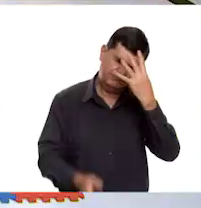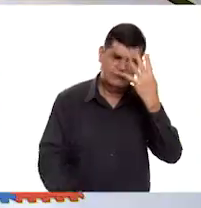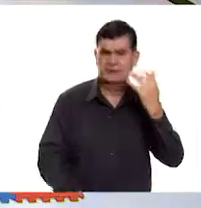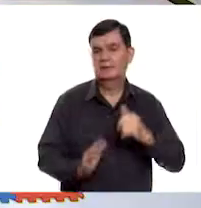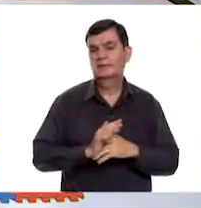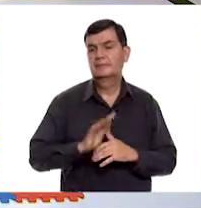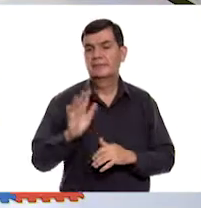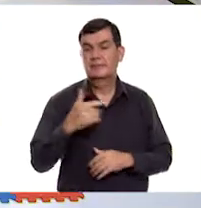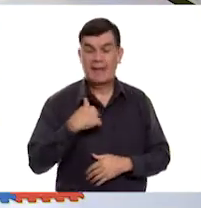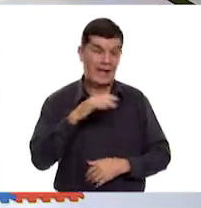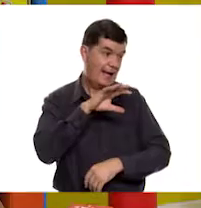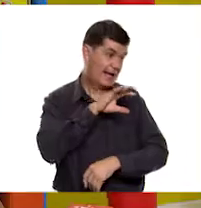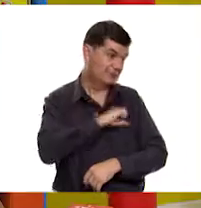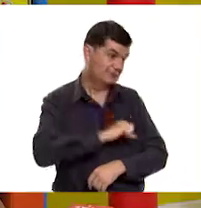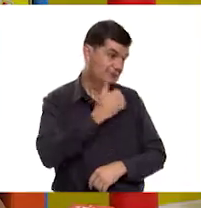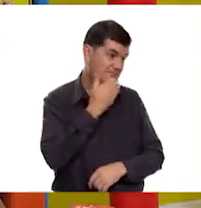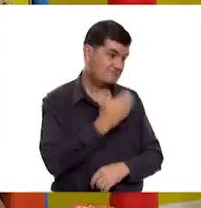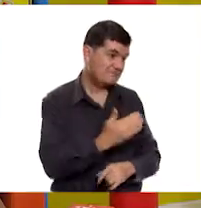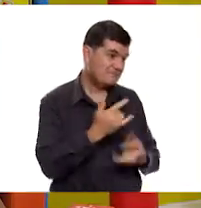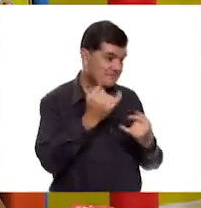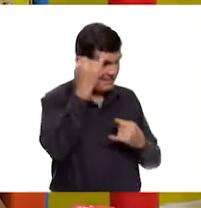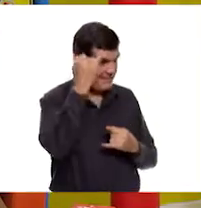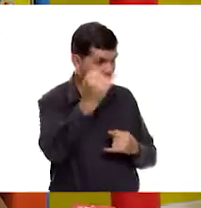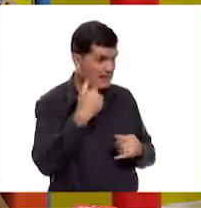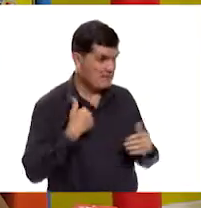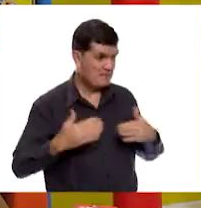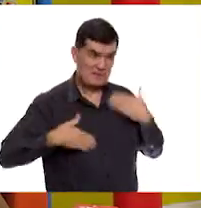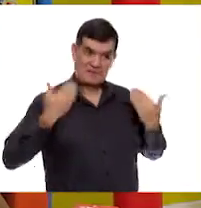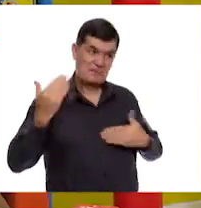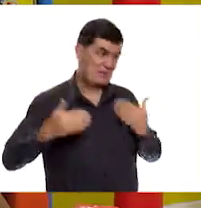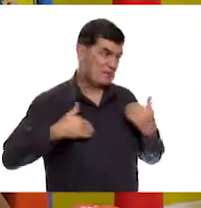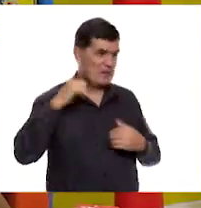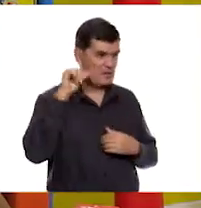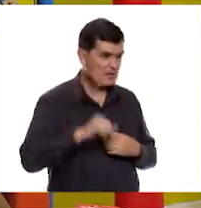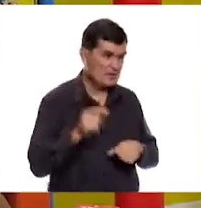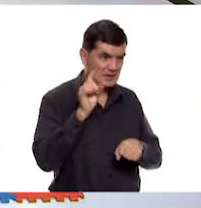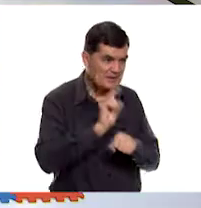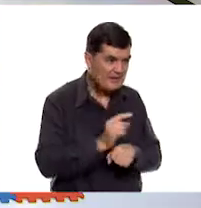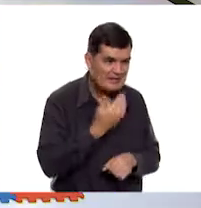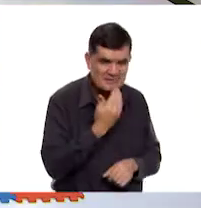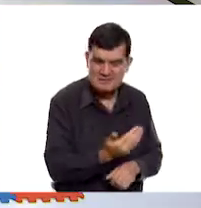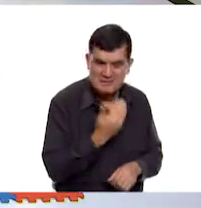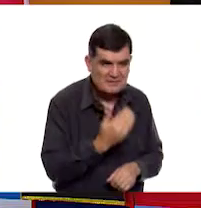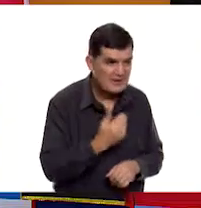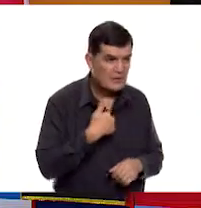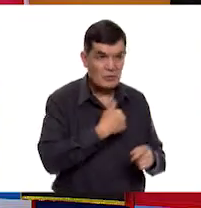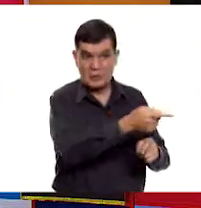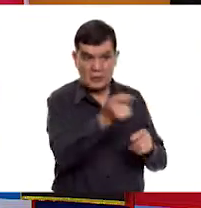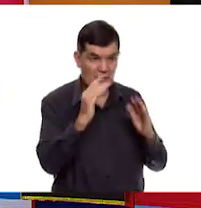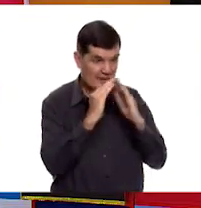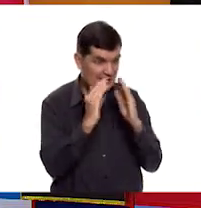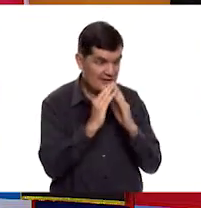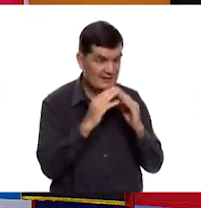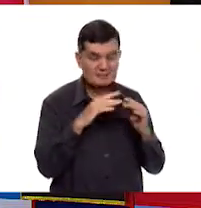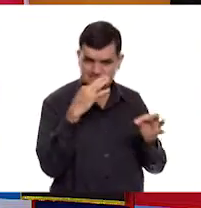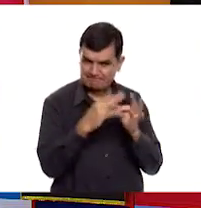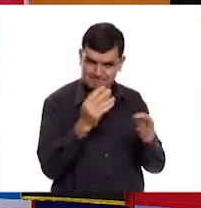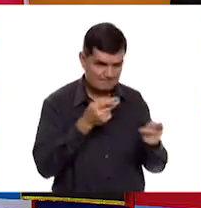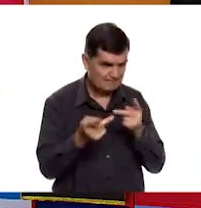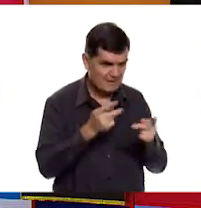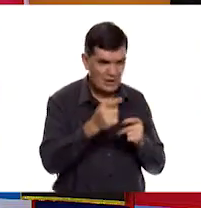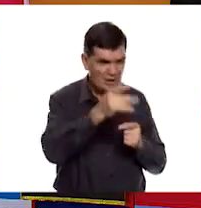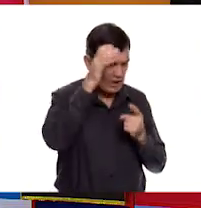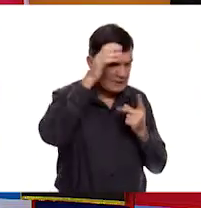Pilar. ¡Ay, pues me encanta la idea! Se ve que va a estar muy divertida la clase del día de hoy. ¡Así es! Pues todos listos en casa, vamos a recordar esos